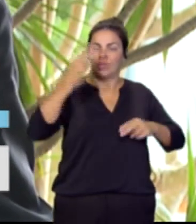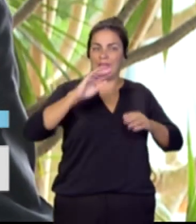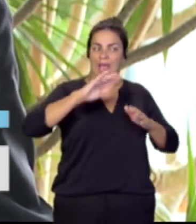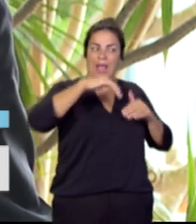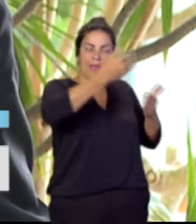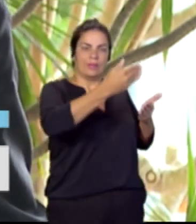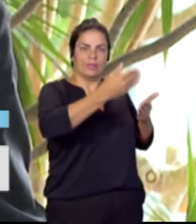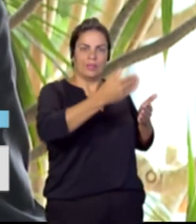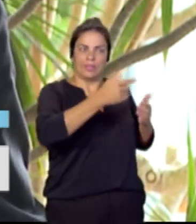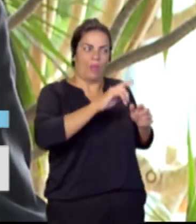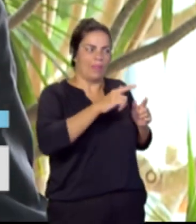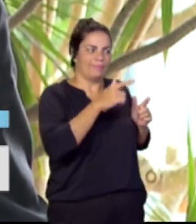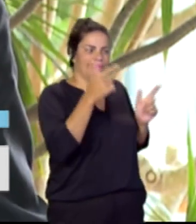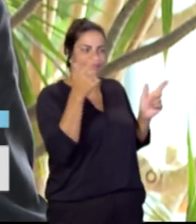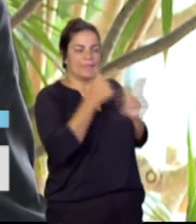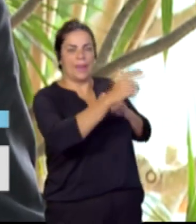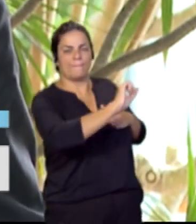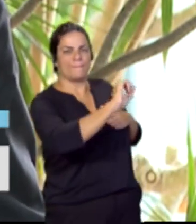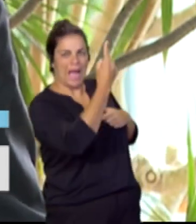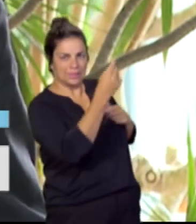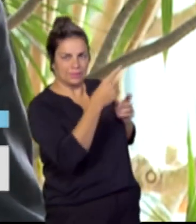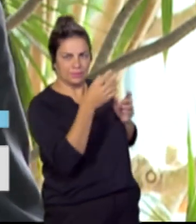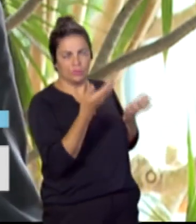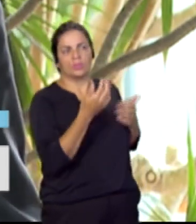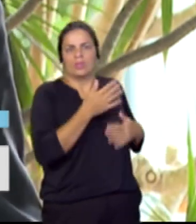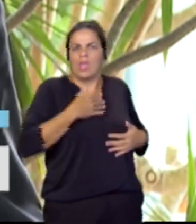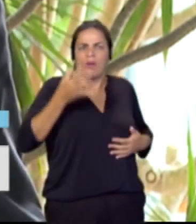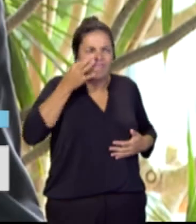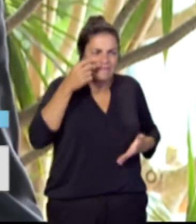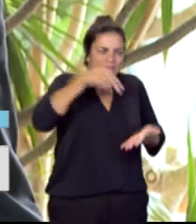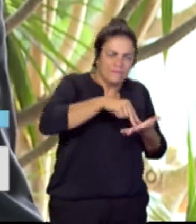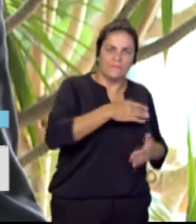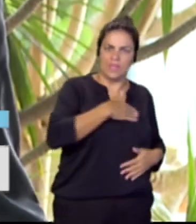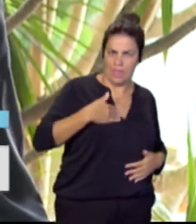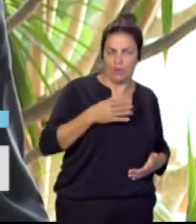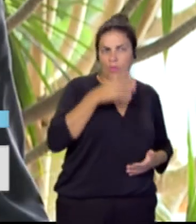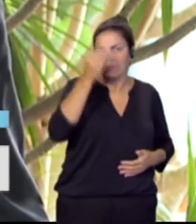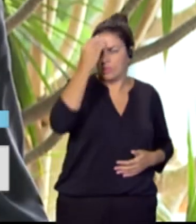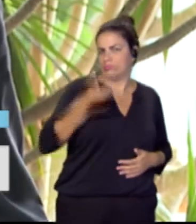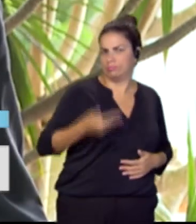valor añadido conocer la situación sobre el terreno. Luego,